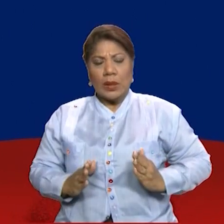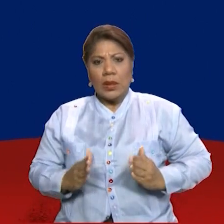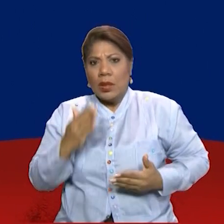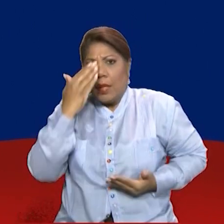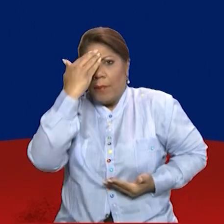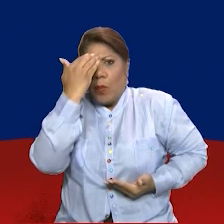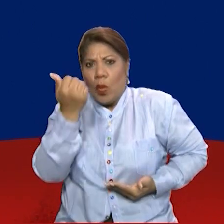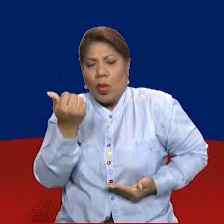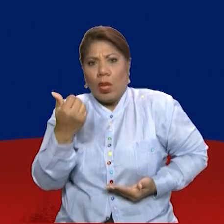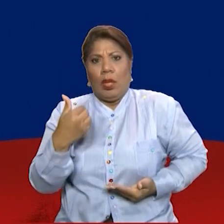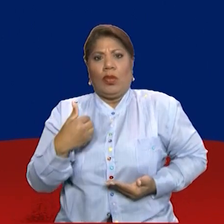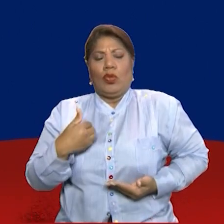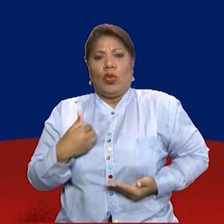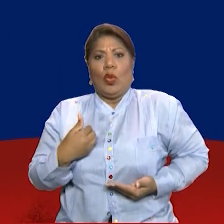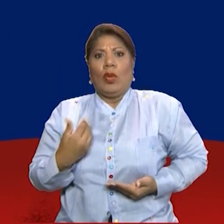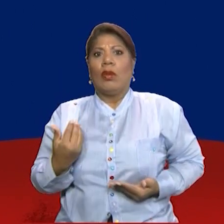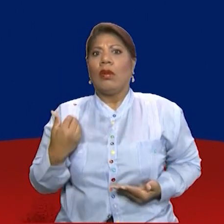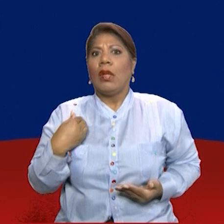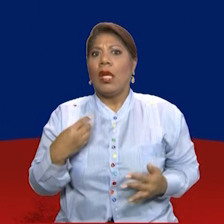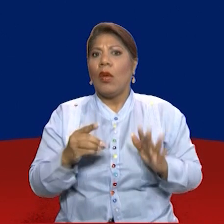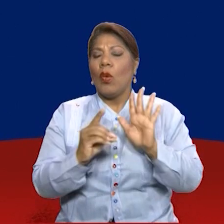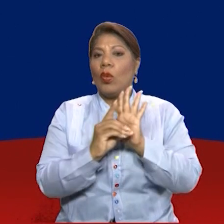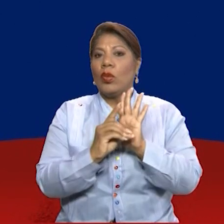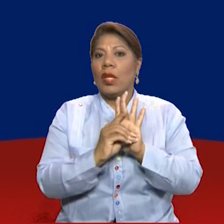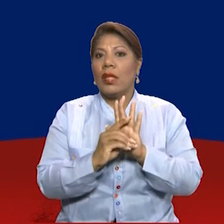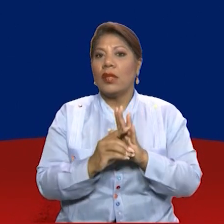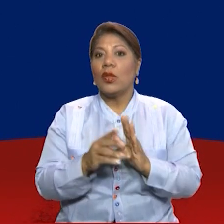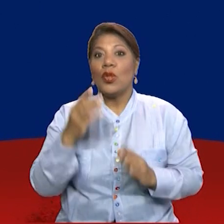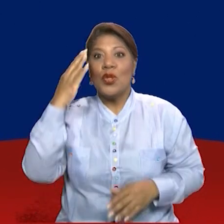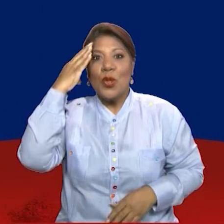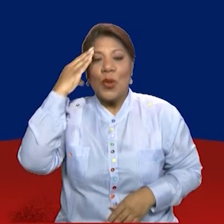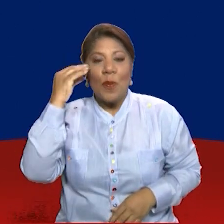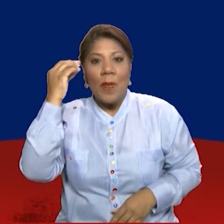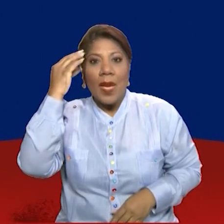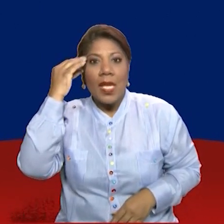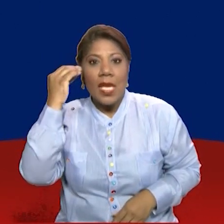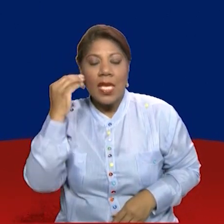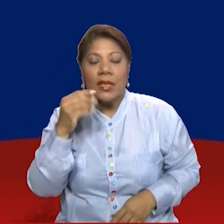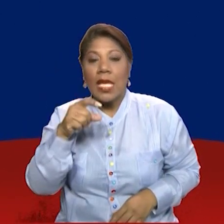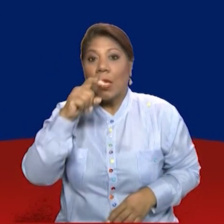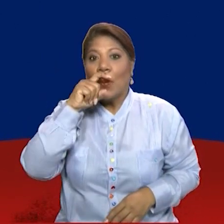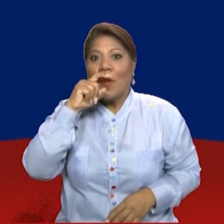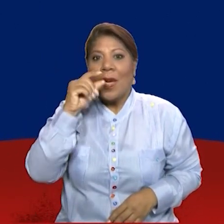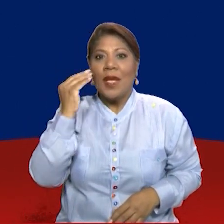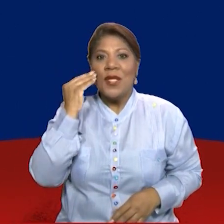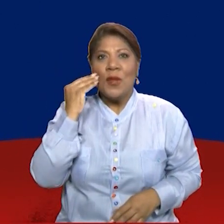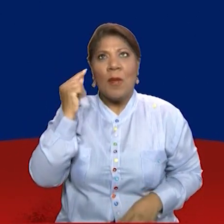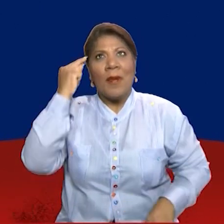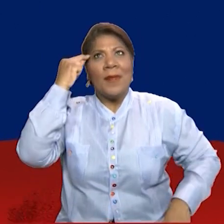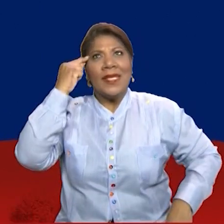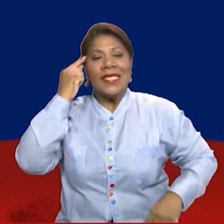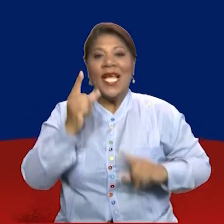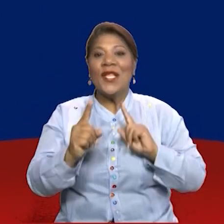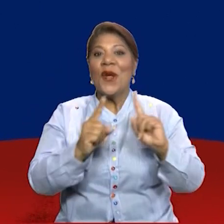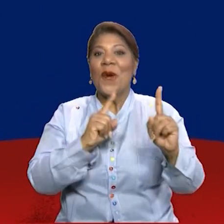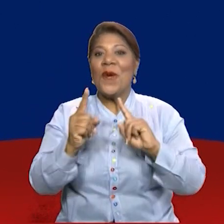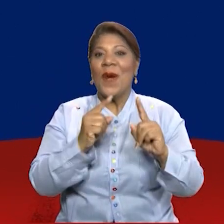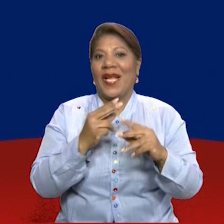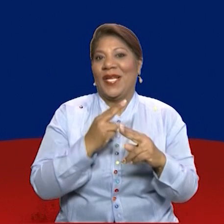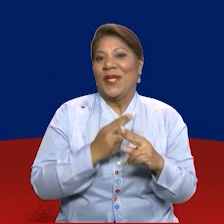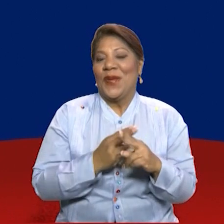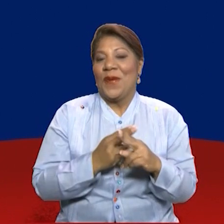cuenten cómo fue la experiencia de elegir tu nombre y de inscribirte en el registro civil.